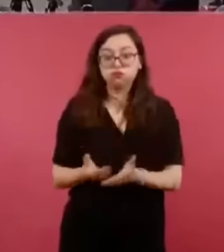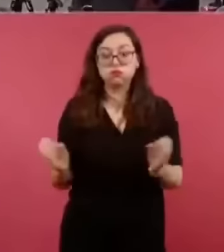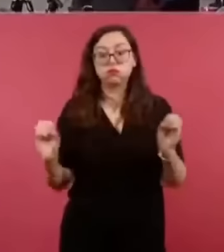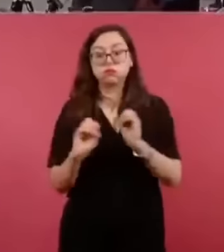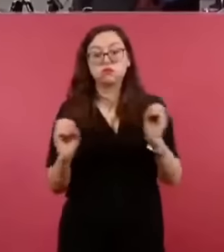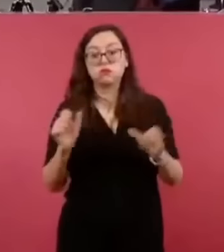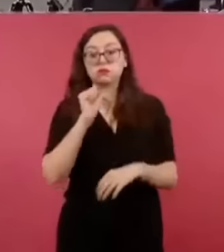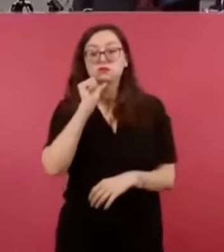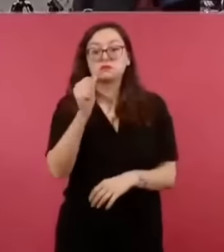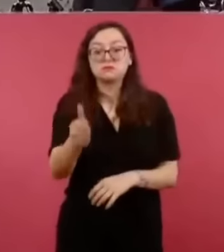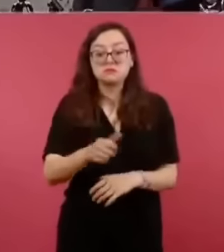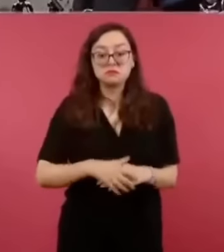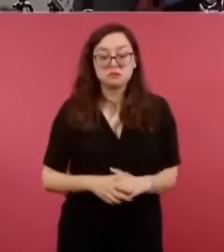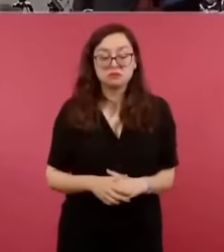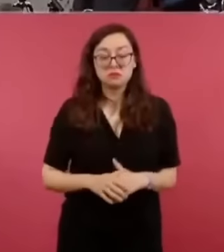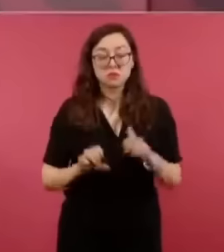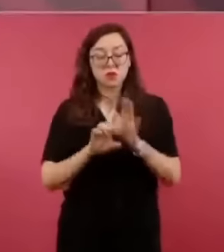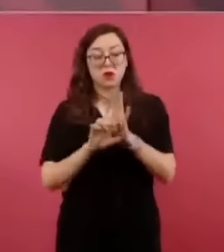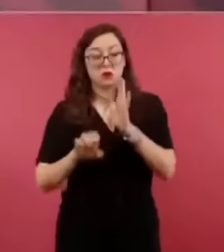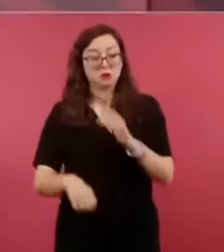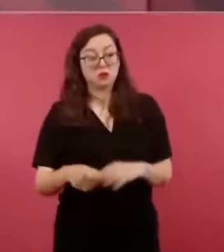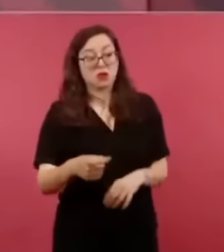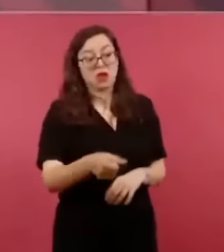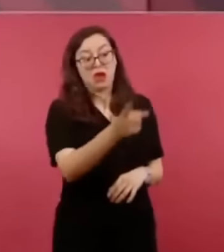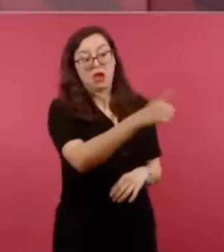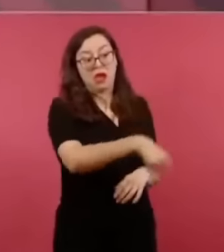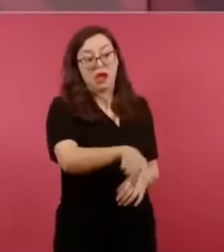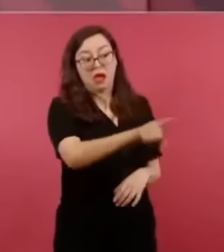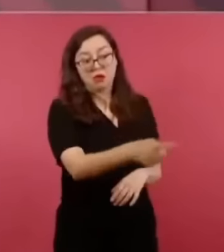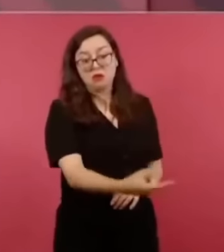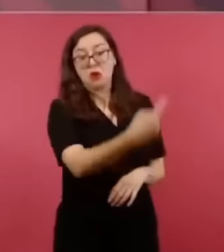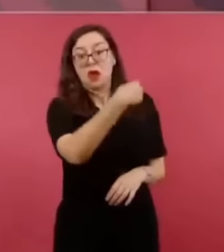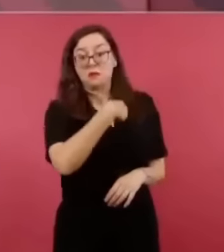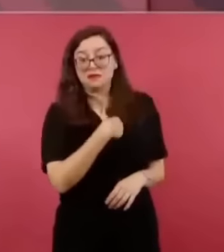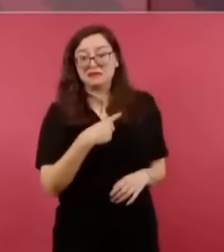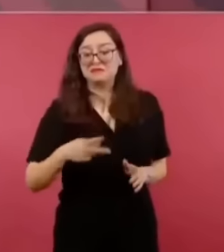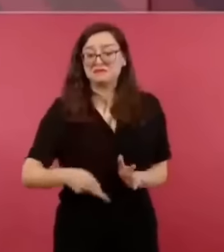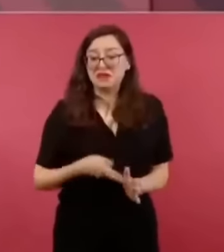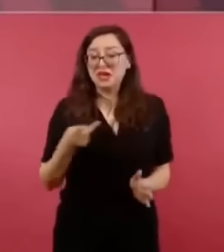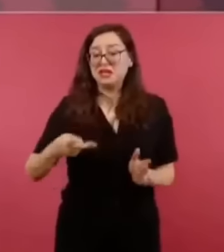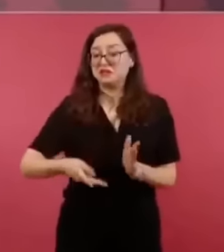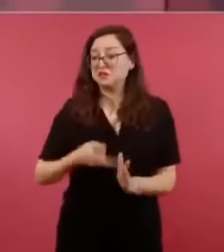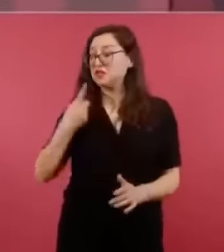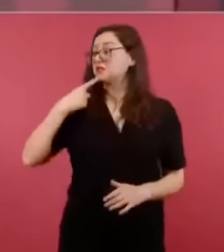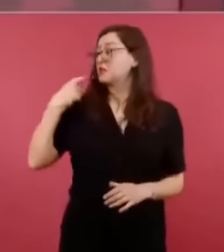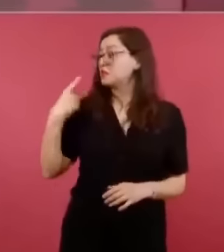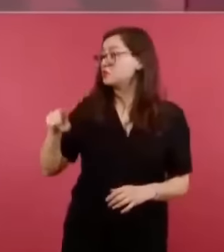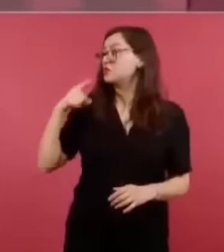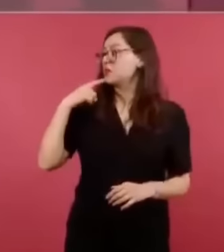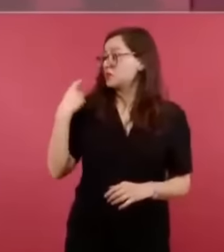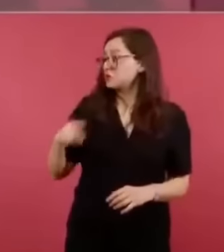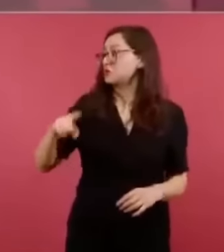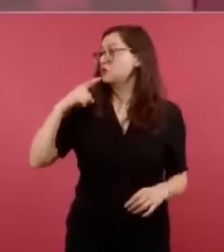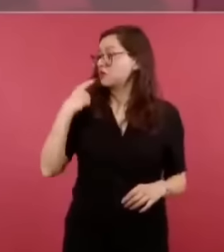probarme un caso de corrupción. Uno,